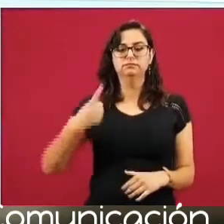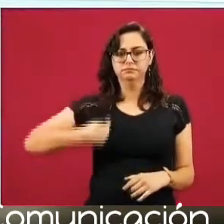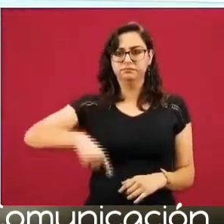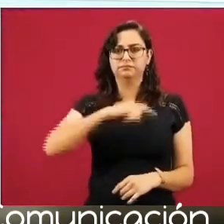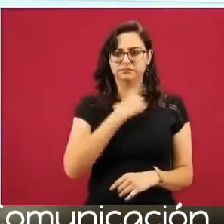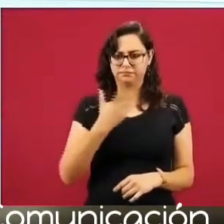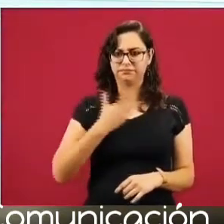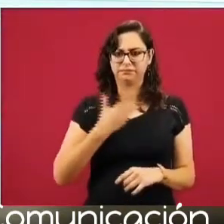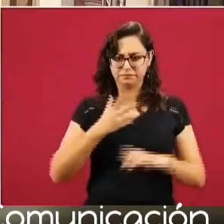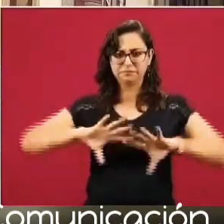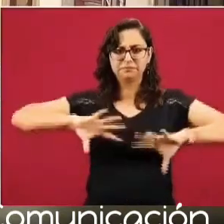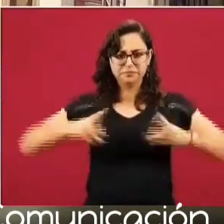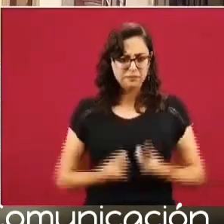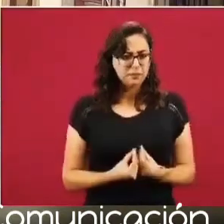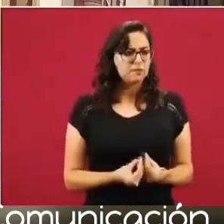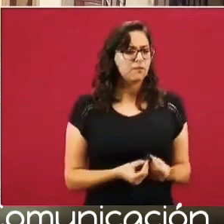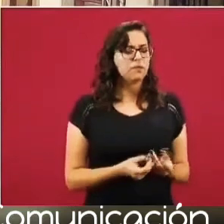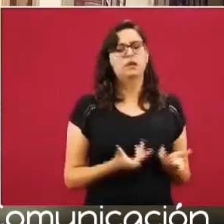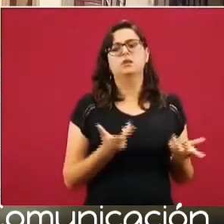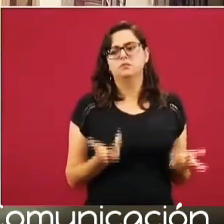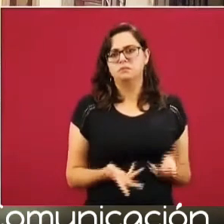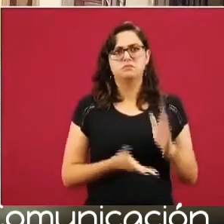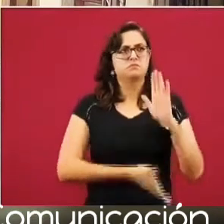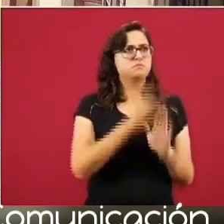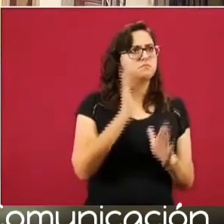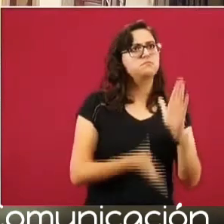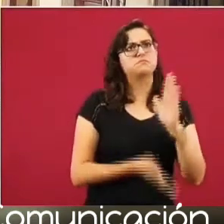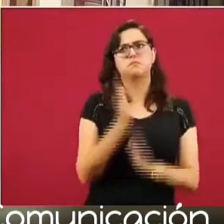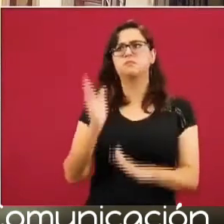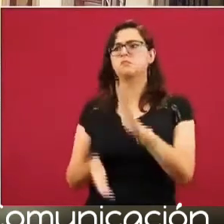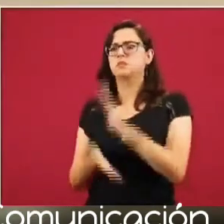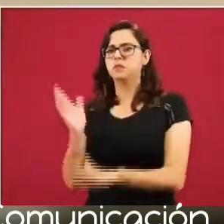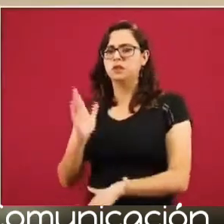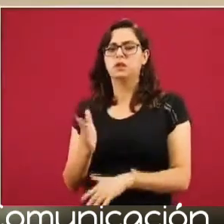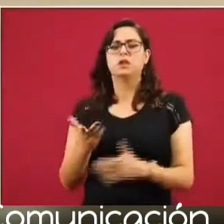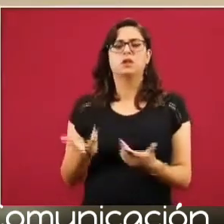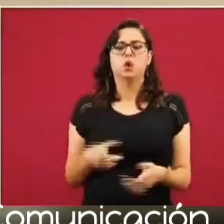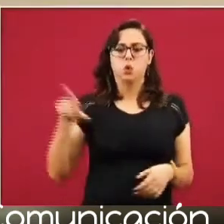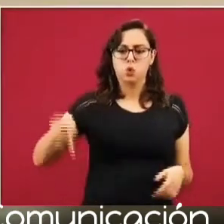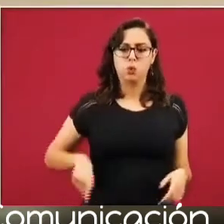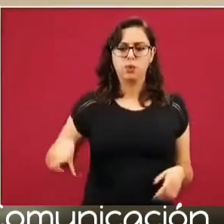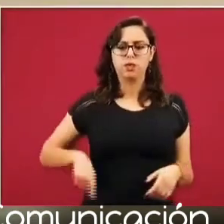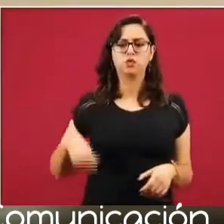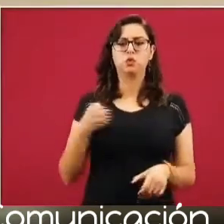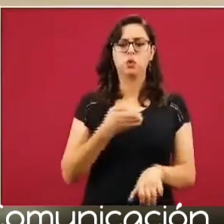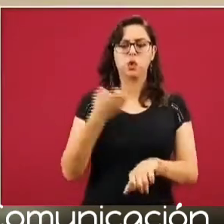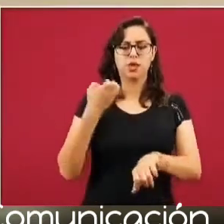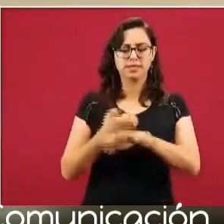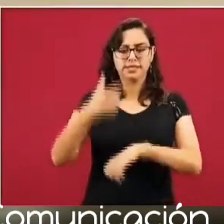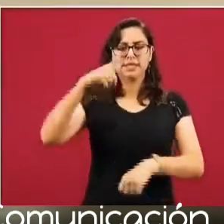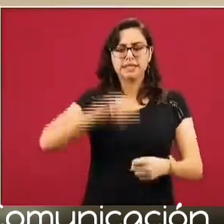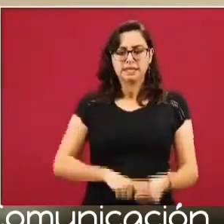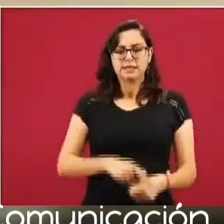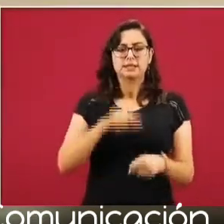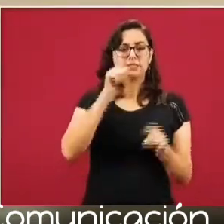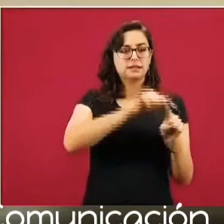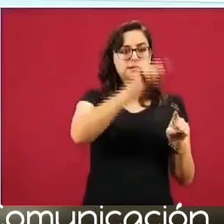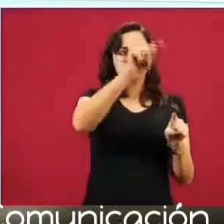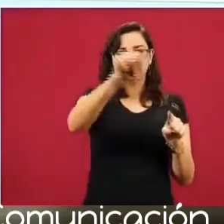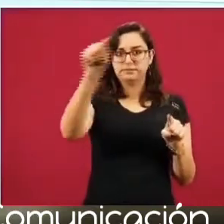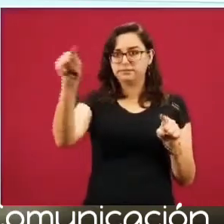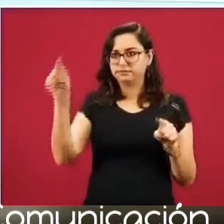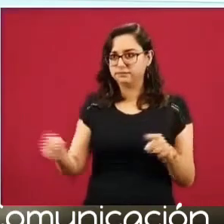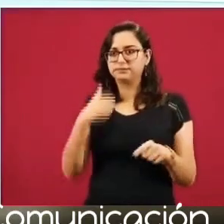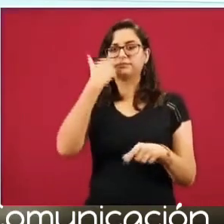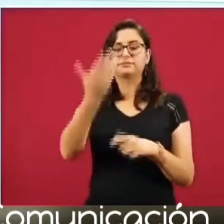paquetes para algunos destinos que ya tenemos identificados, destinos que nos ayudan los gobiernos estatales de aquellas localidades que quieran que